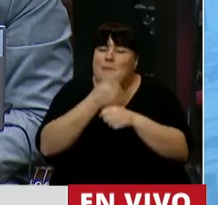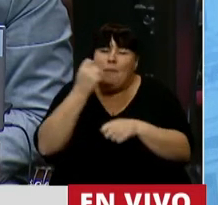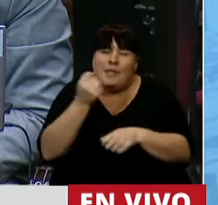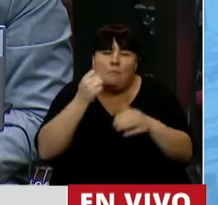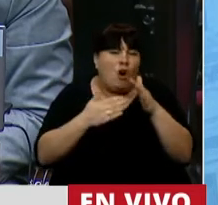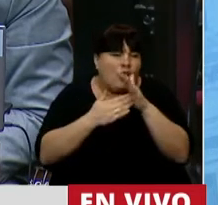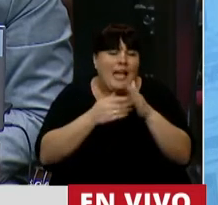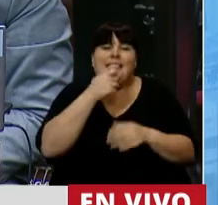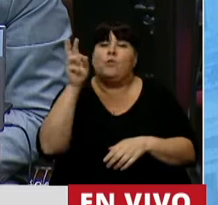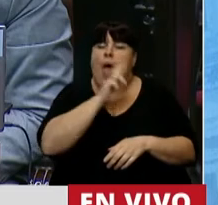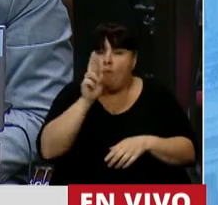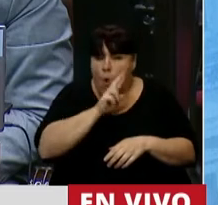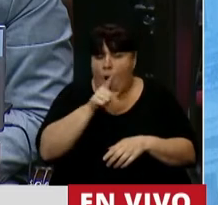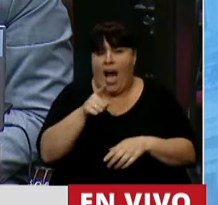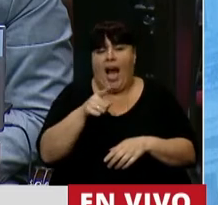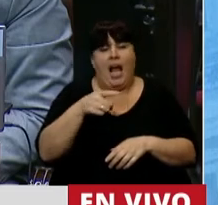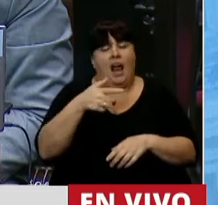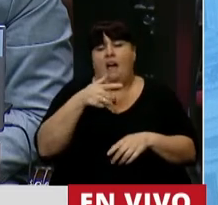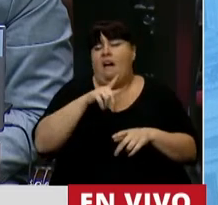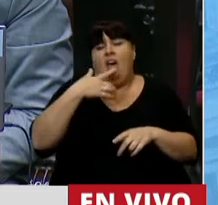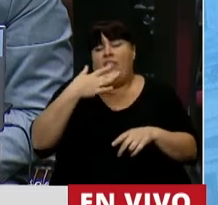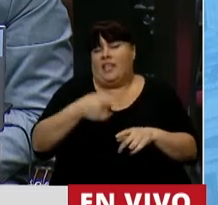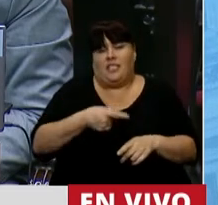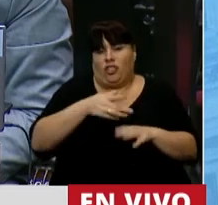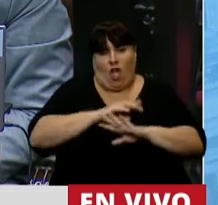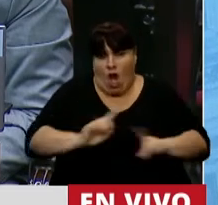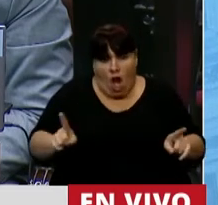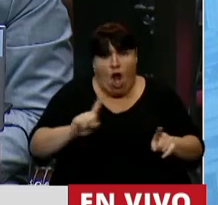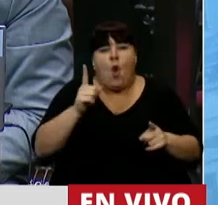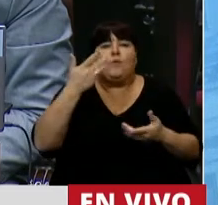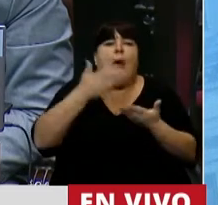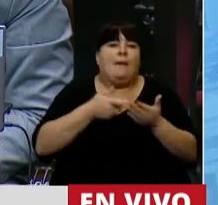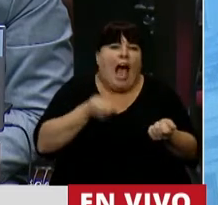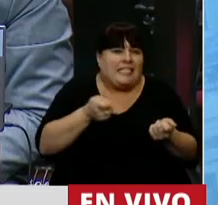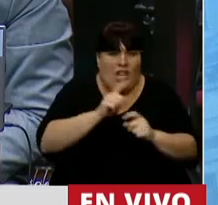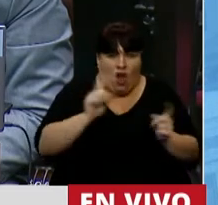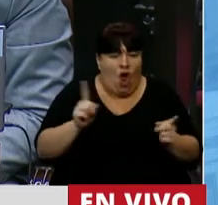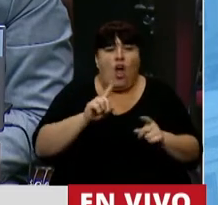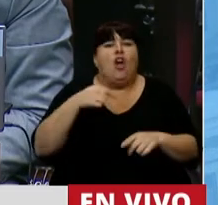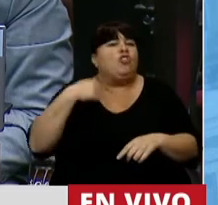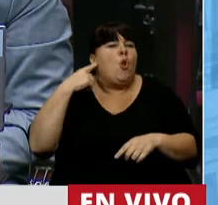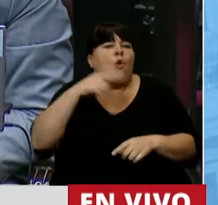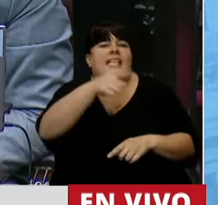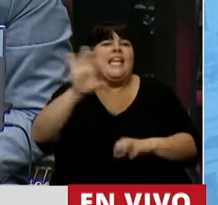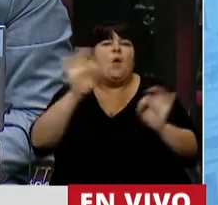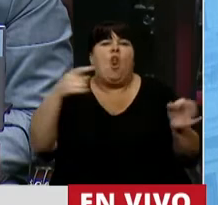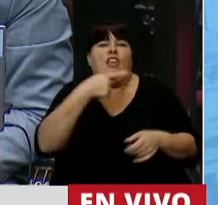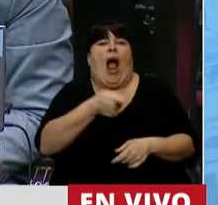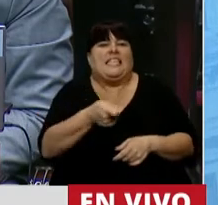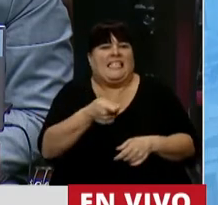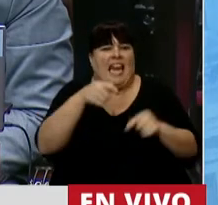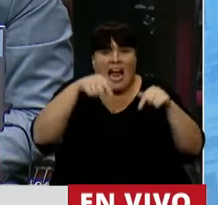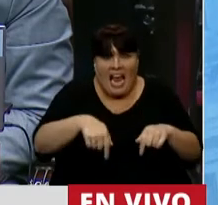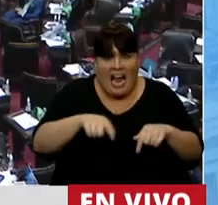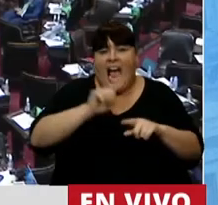Principalmente de que una mujer que interrumpe un embarazo no es una victimaria, no es una criminal. No escuché fundamentos de esta naturaleza ni